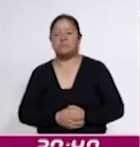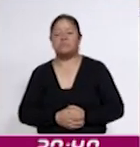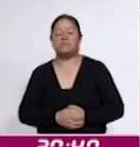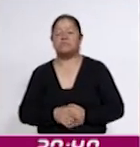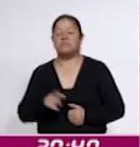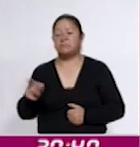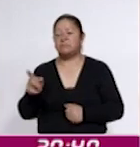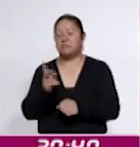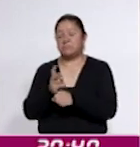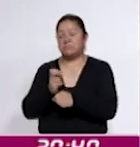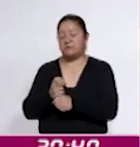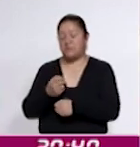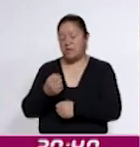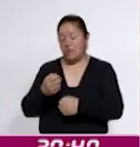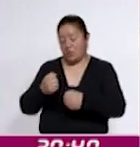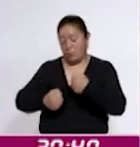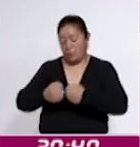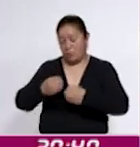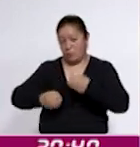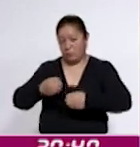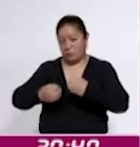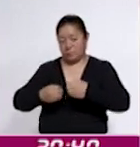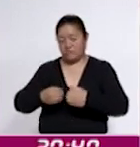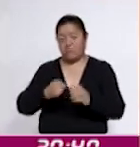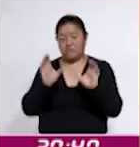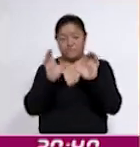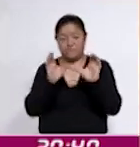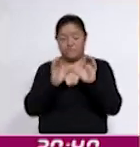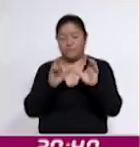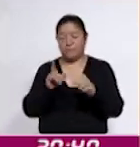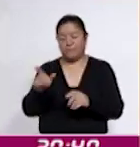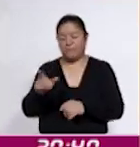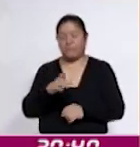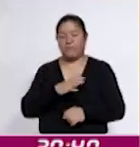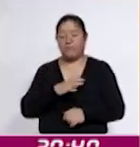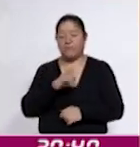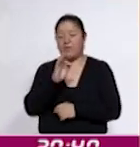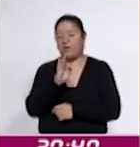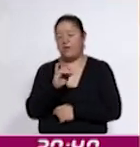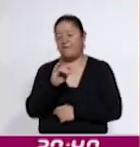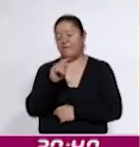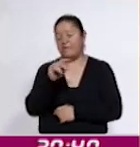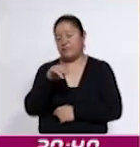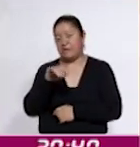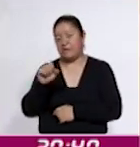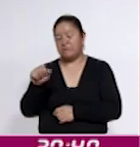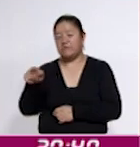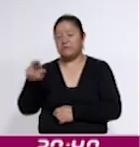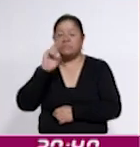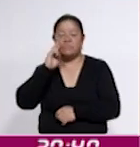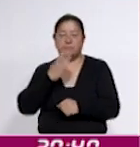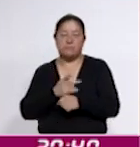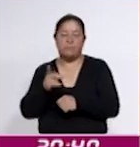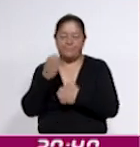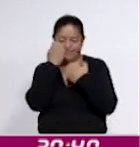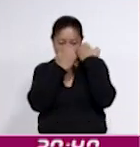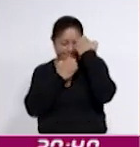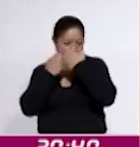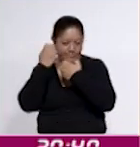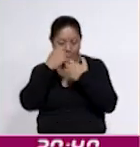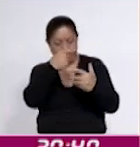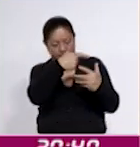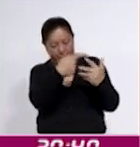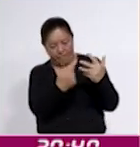invitado a jueces certificados por la Federación Nacional de Físico, Culturismo y Fitness, quienes serán los encargados de evaluar a los atletas en cada una de las